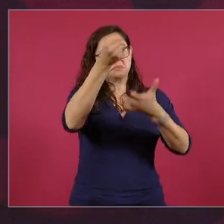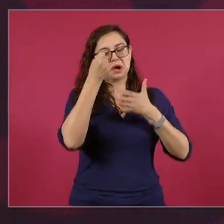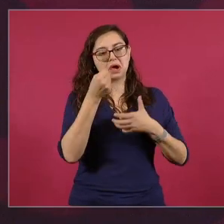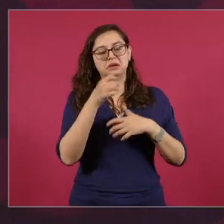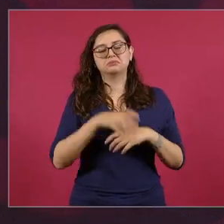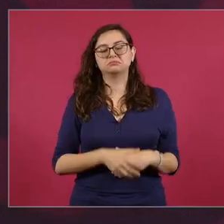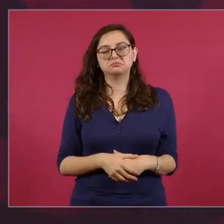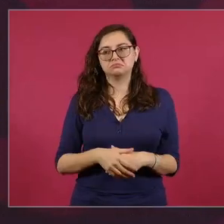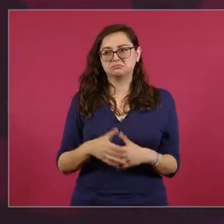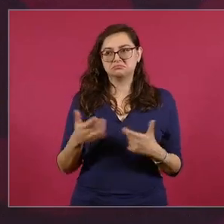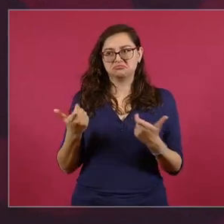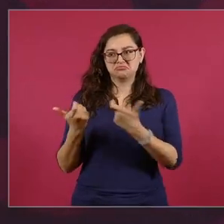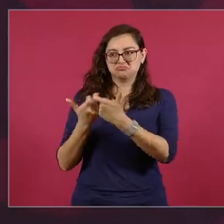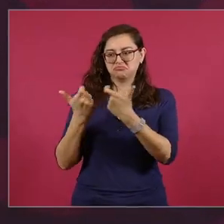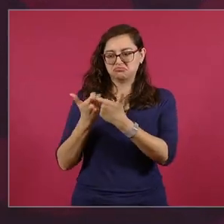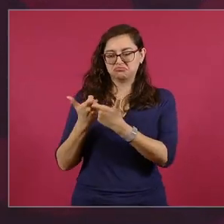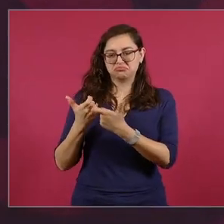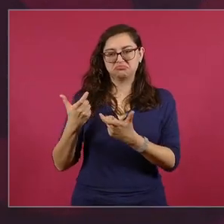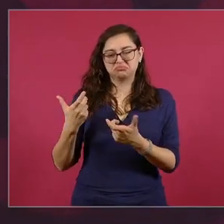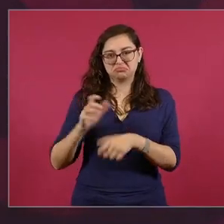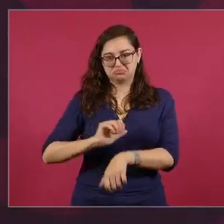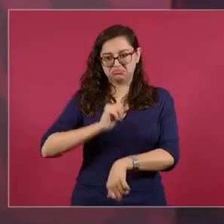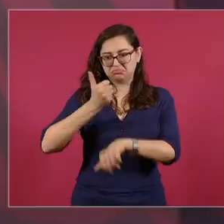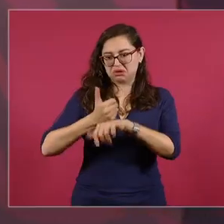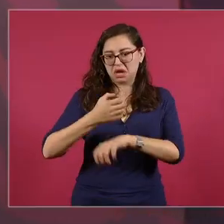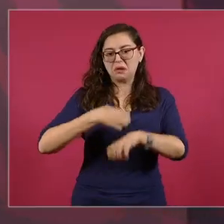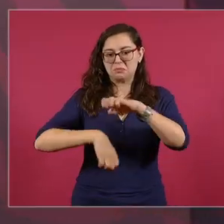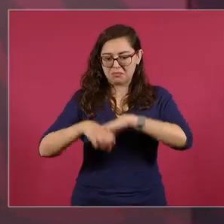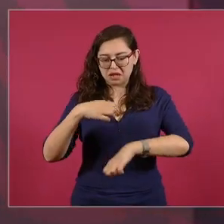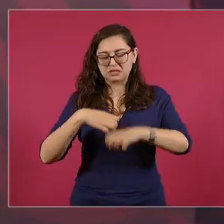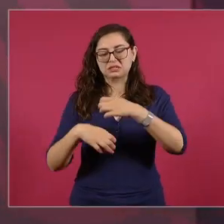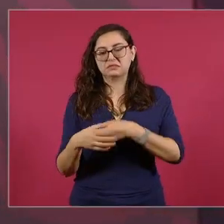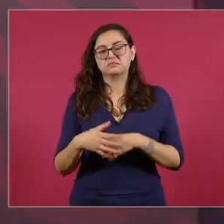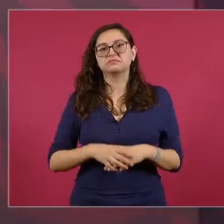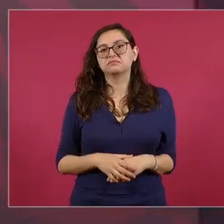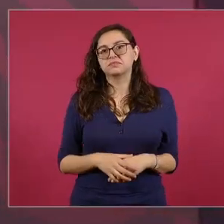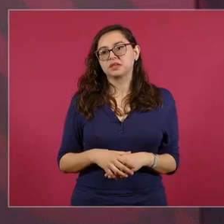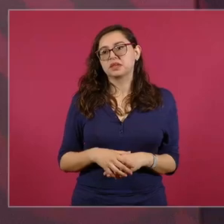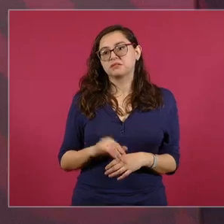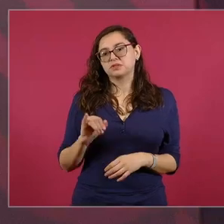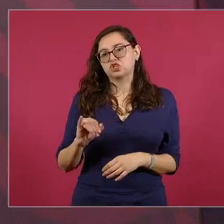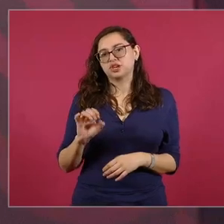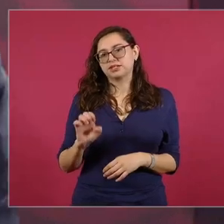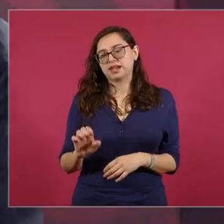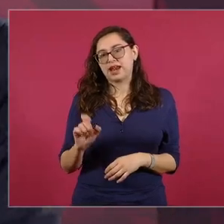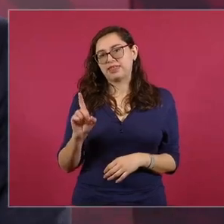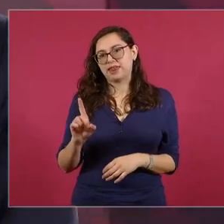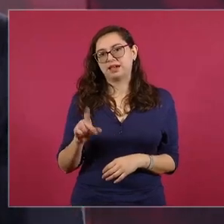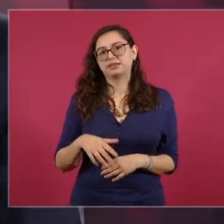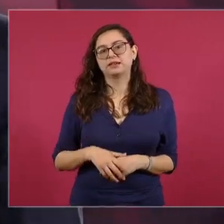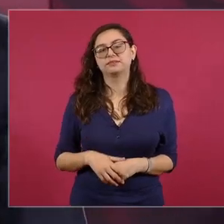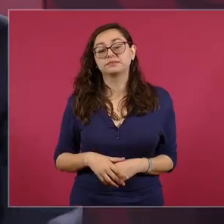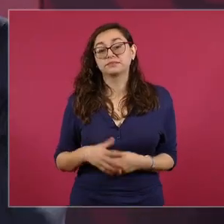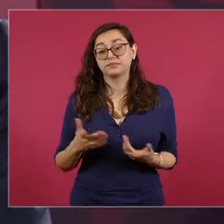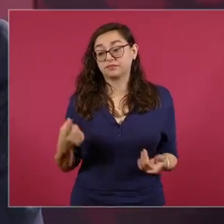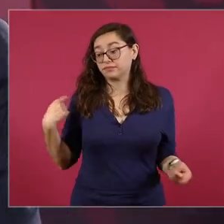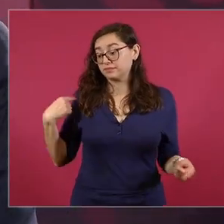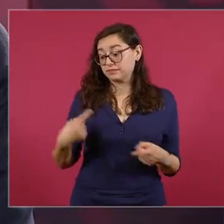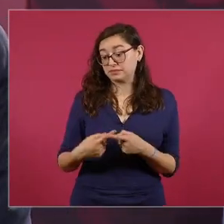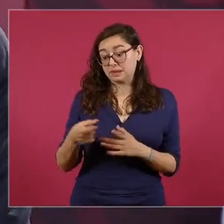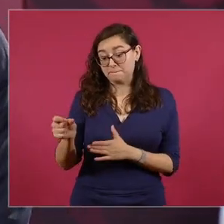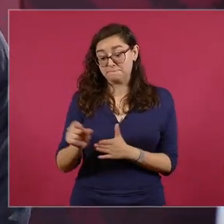sólo este mes ha crecido el número de empleos,